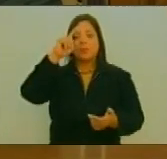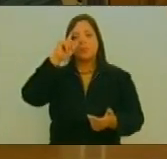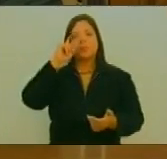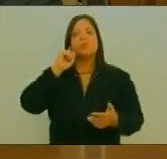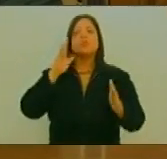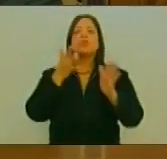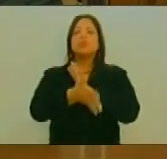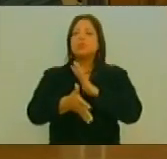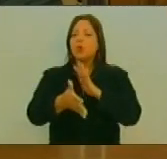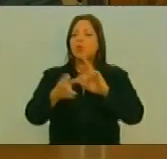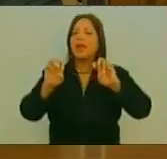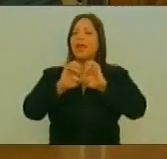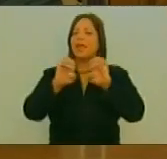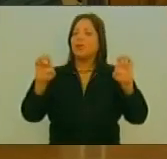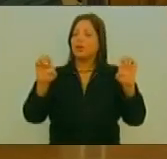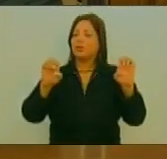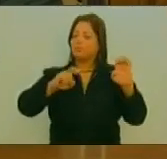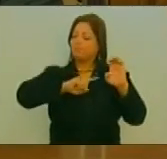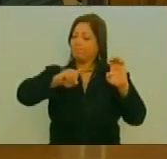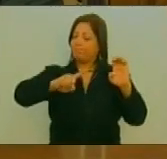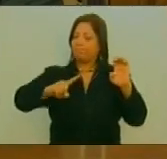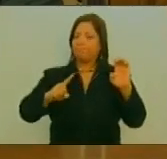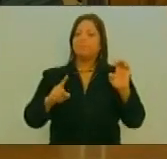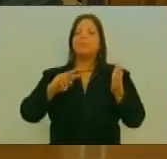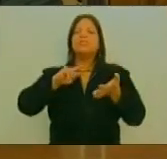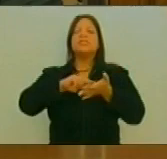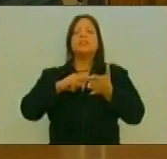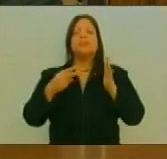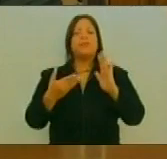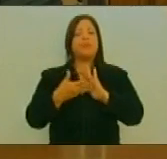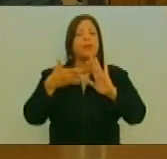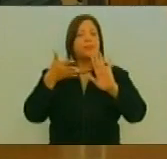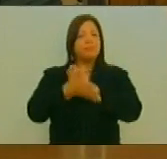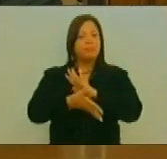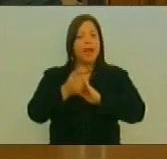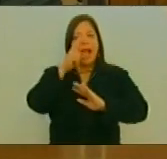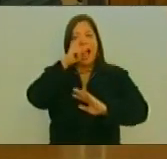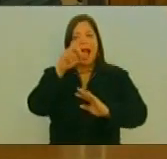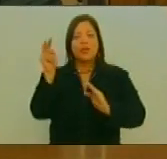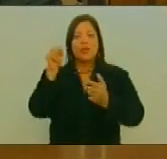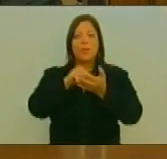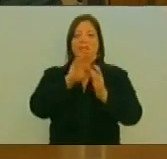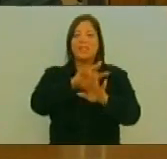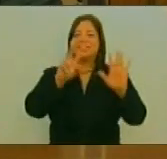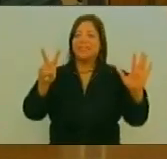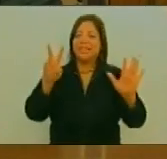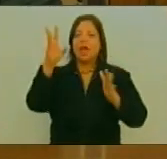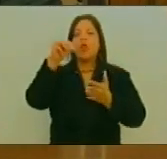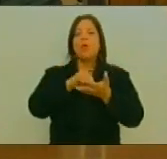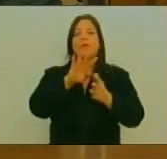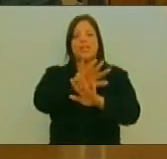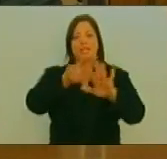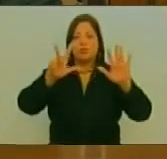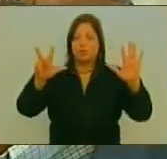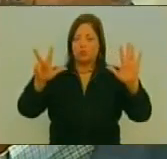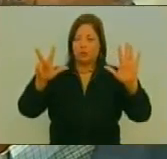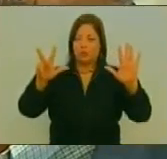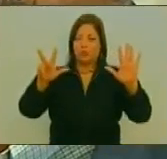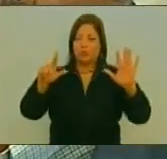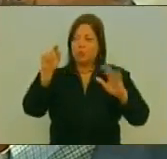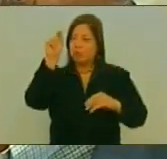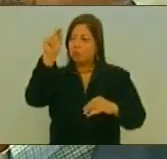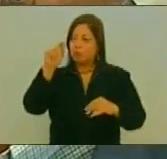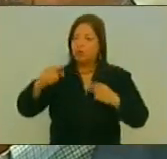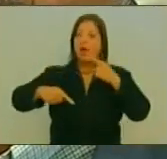En Materia Educativa Para Lo Que Significa El Año Escolar 2017 2018 En Los